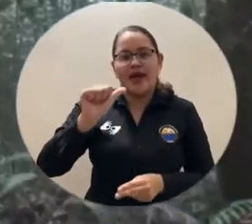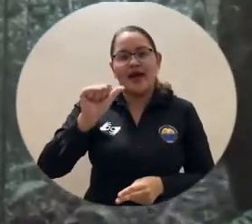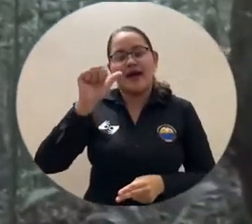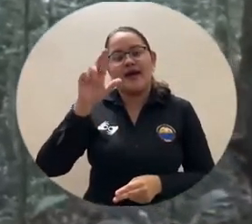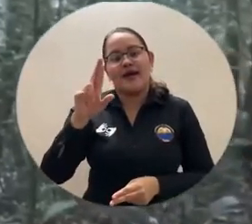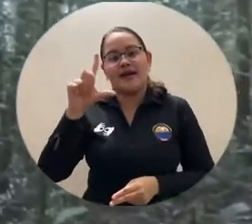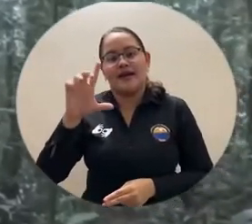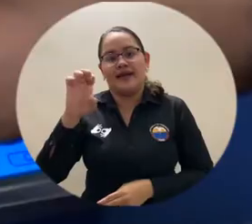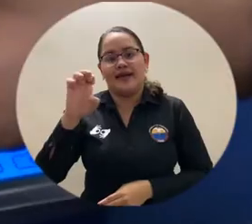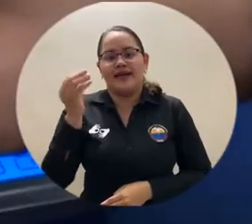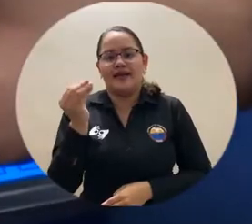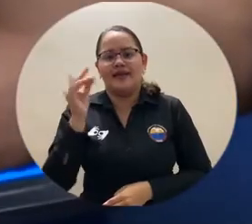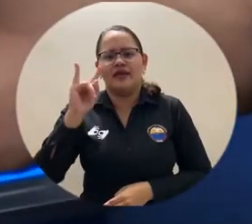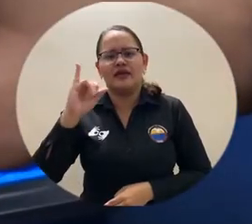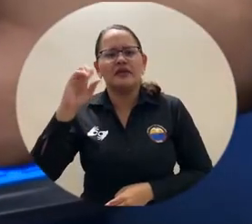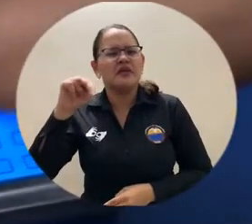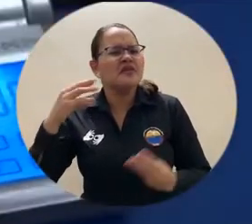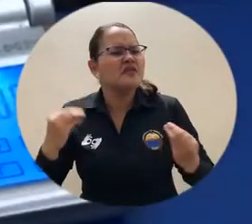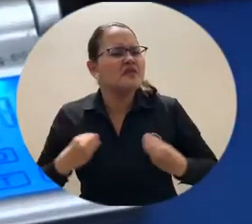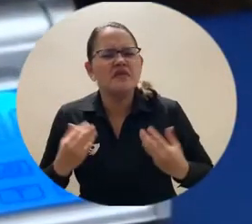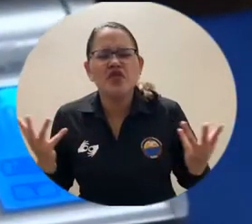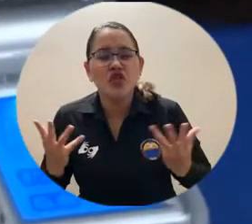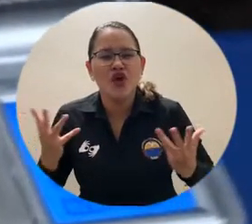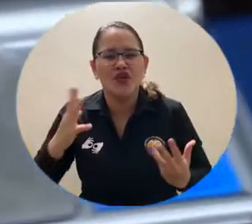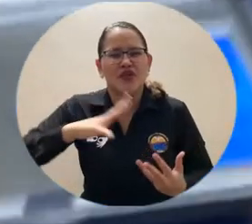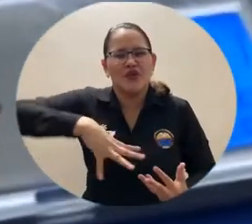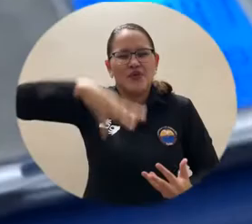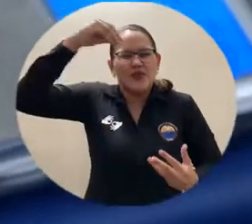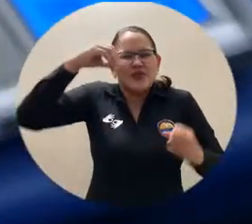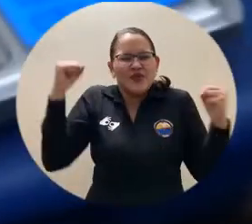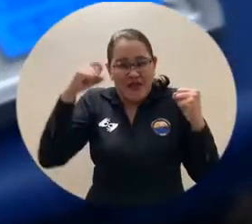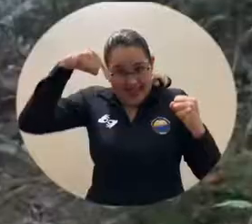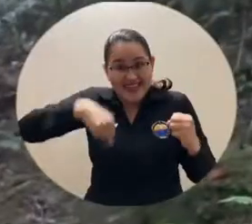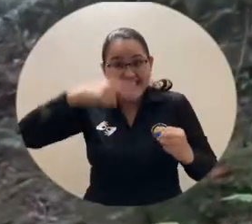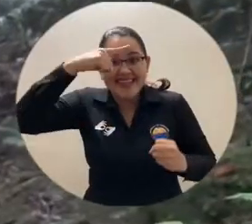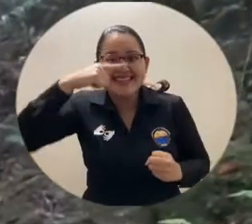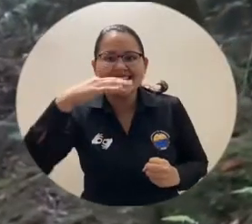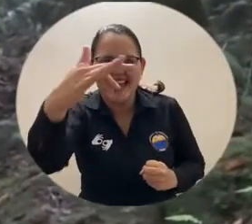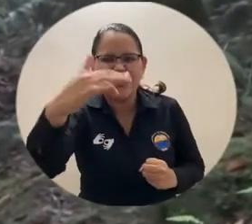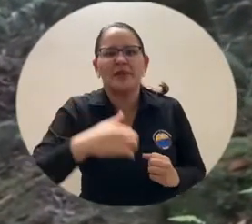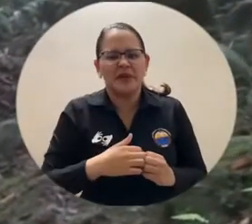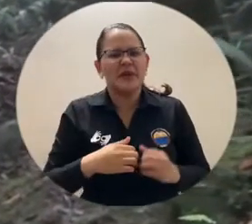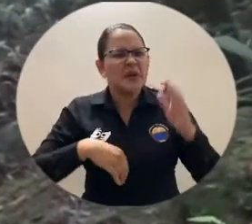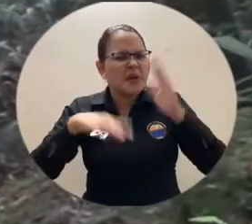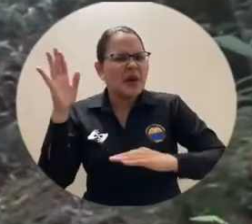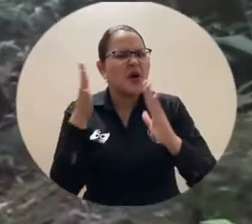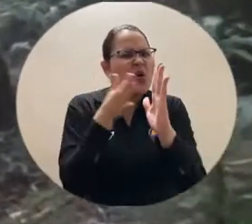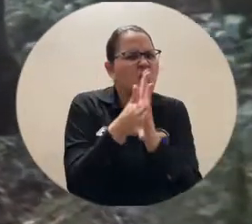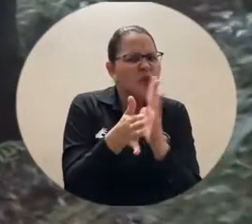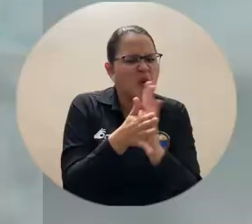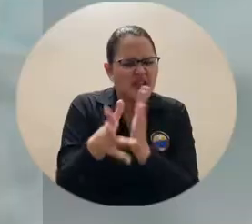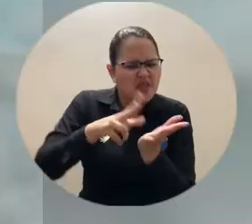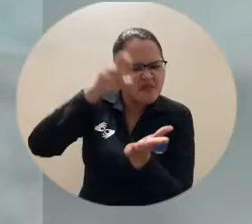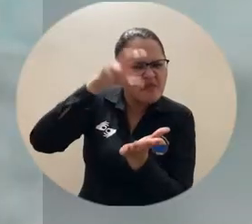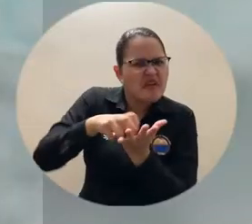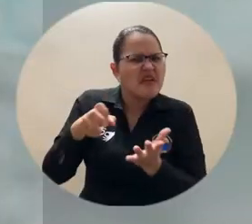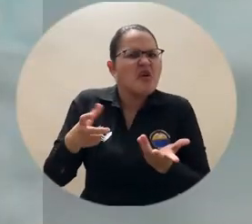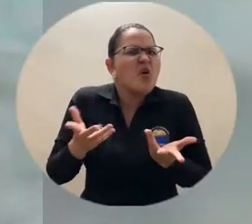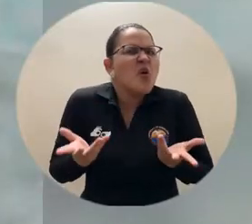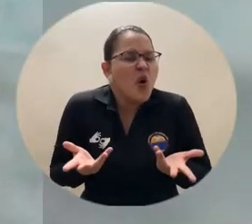estudios está relacionado con renacuajos de ranas arlequines y otro sobre el canto de una especie de estas ranas.